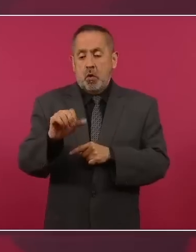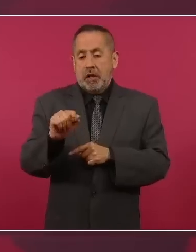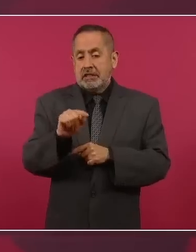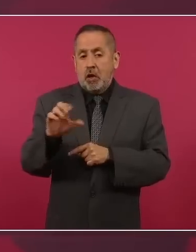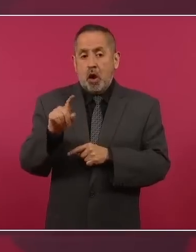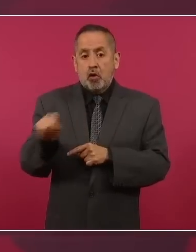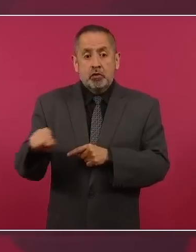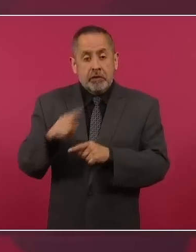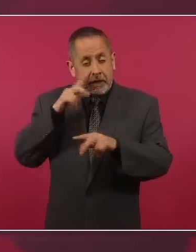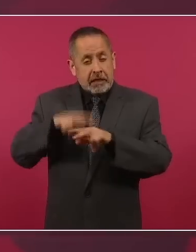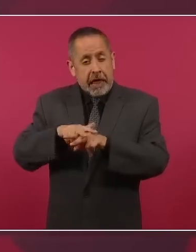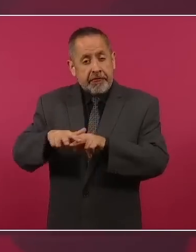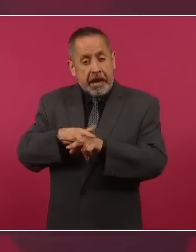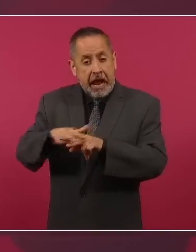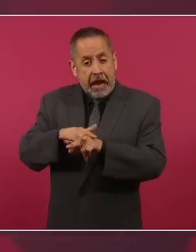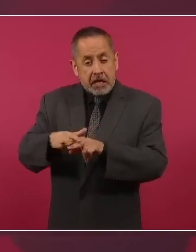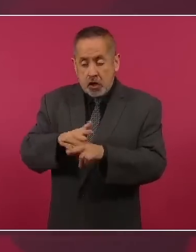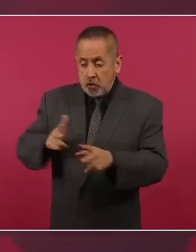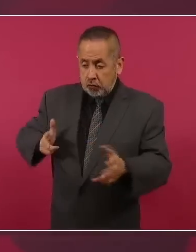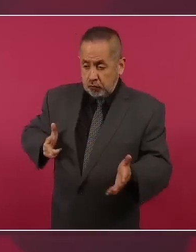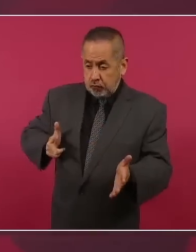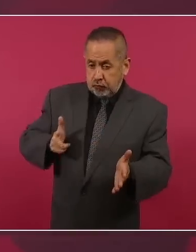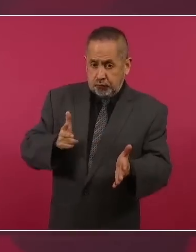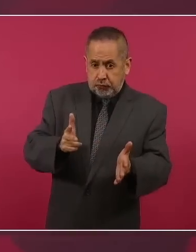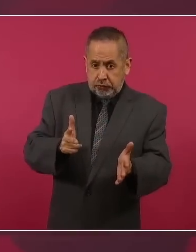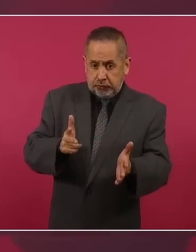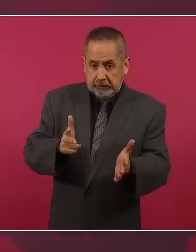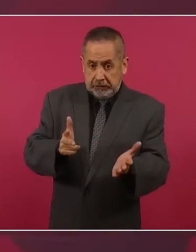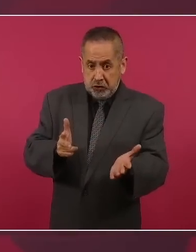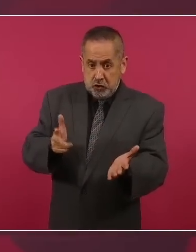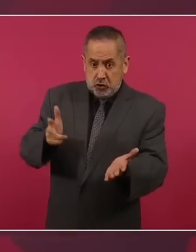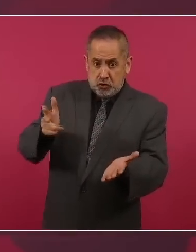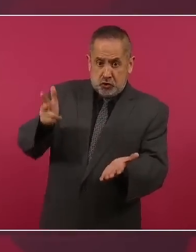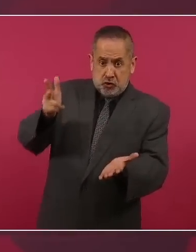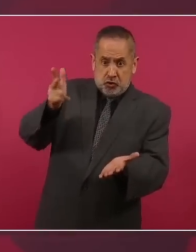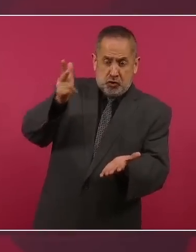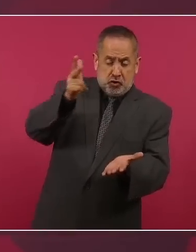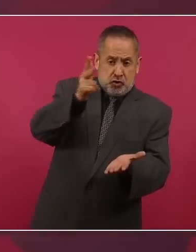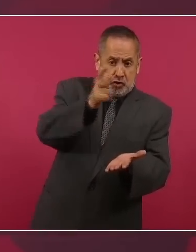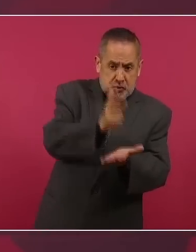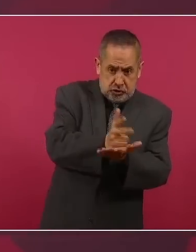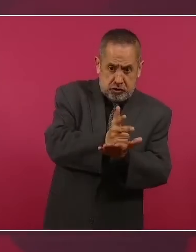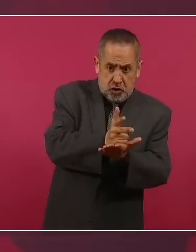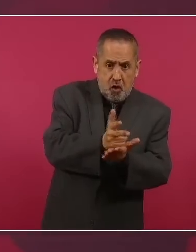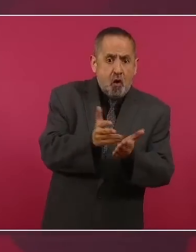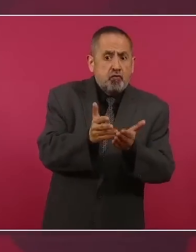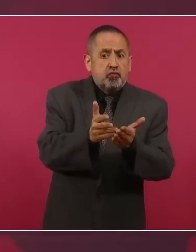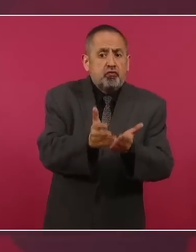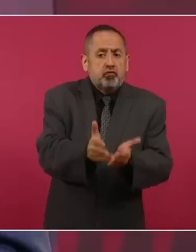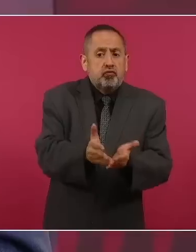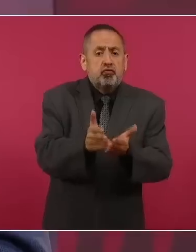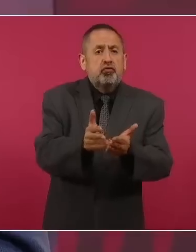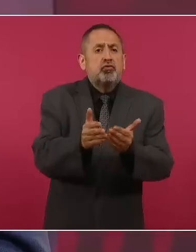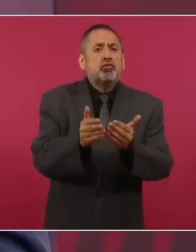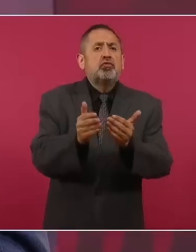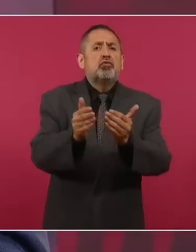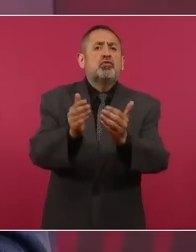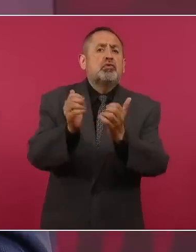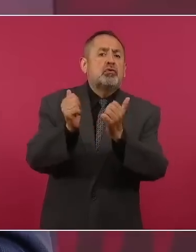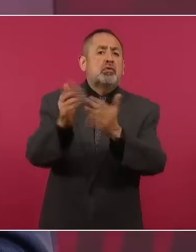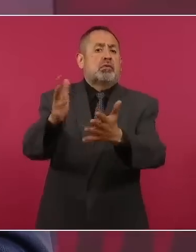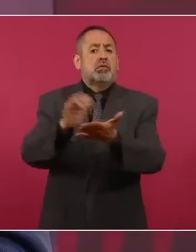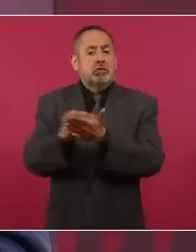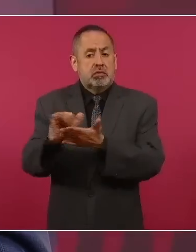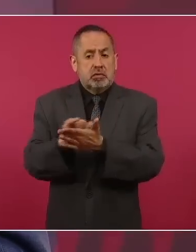completo al barco, 70 vagones y trasladan mercancía. Entonces,